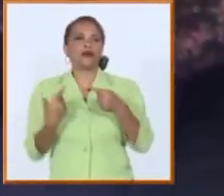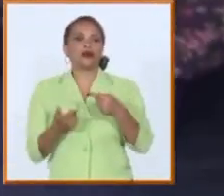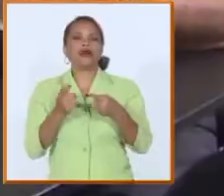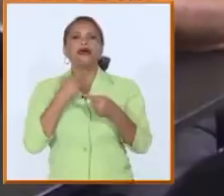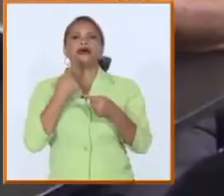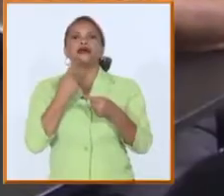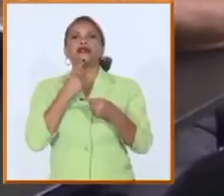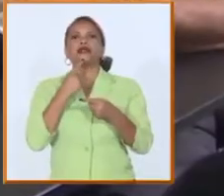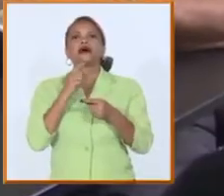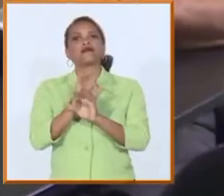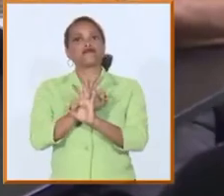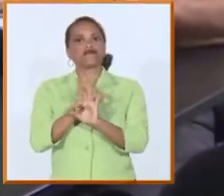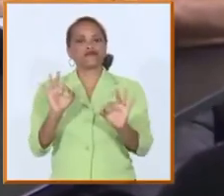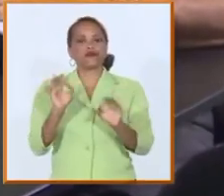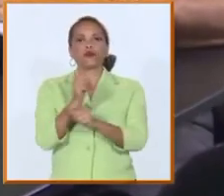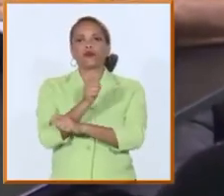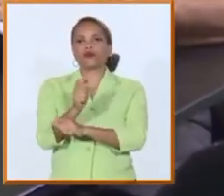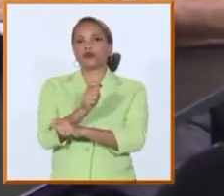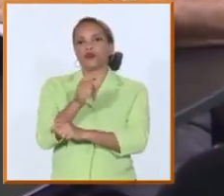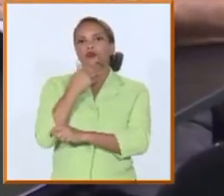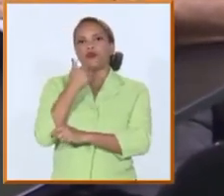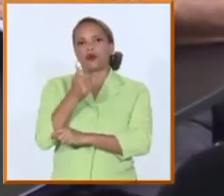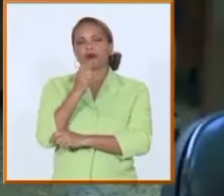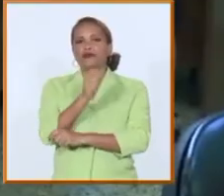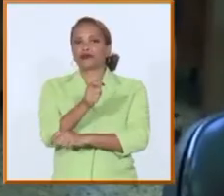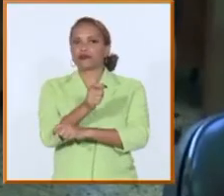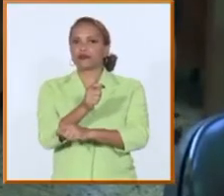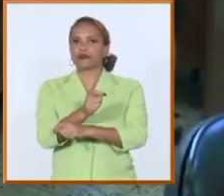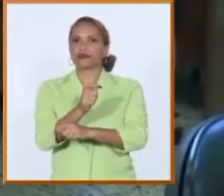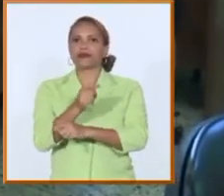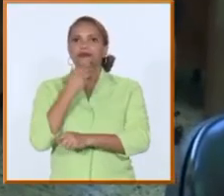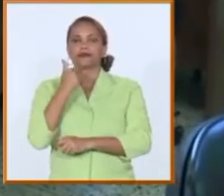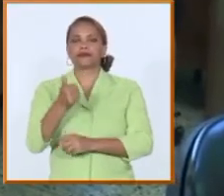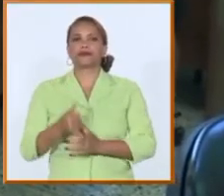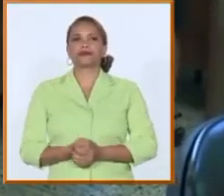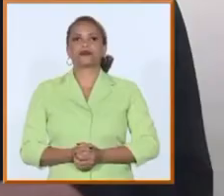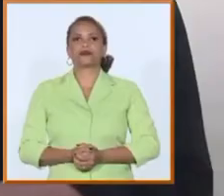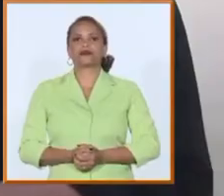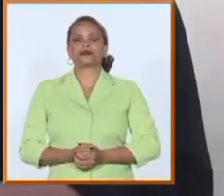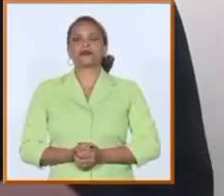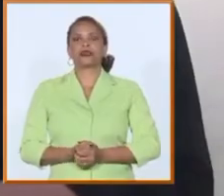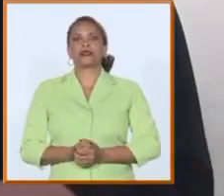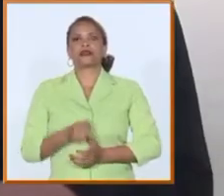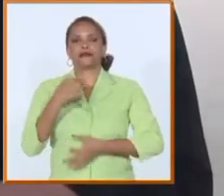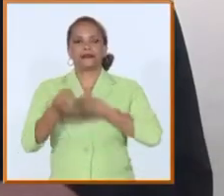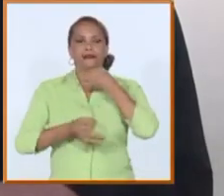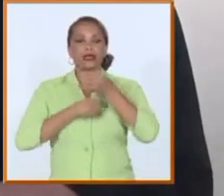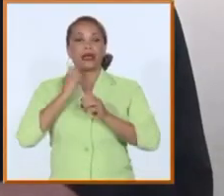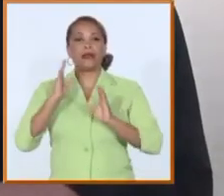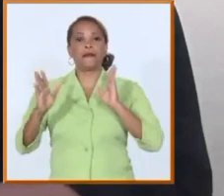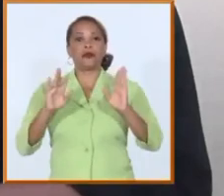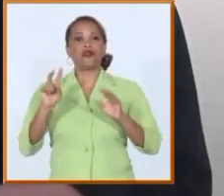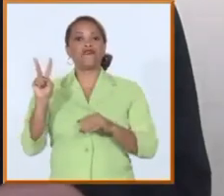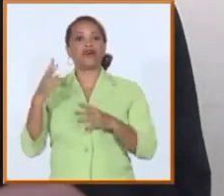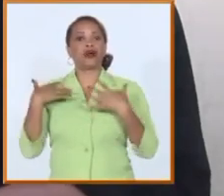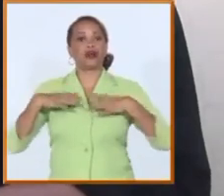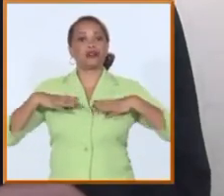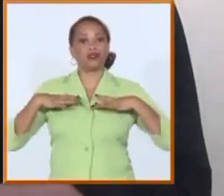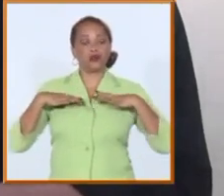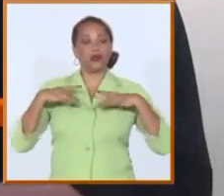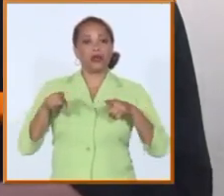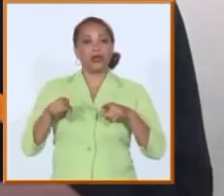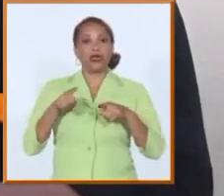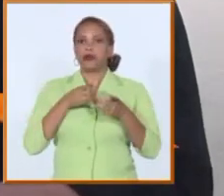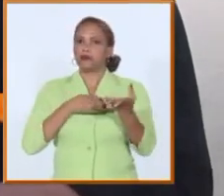docente educativo que caracteriza esta casa de altos estudios durante el periodo vacacional la universidad central martaureo de las villas no se